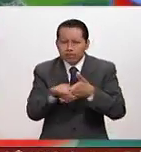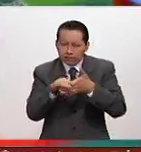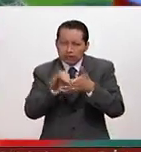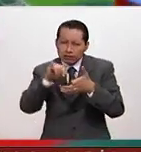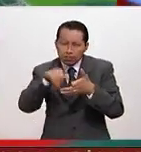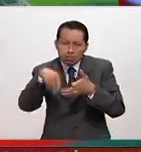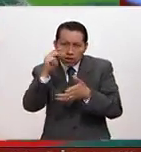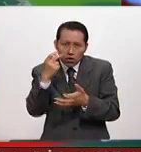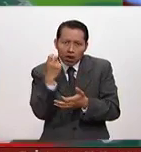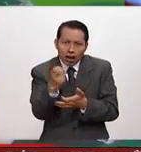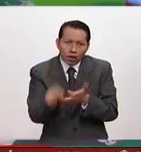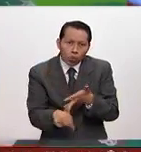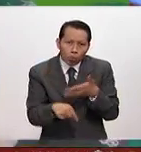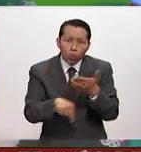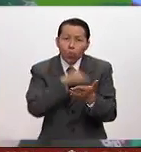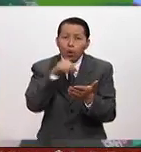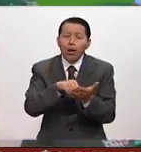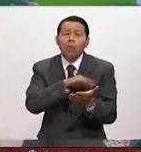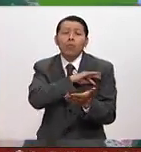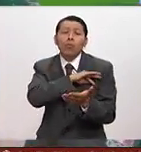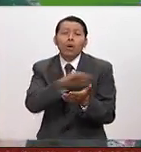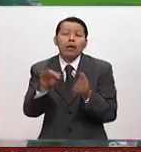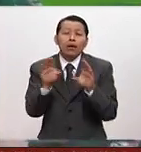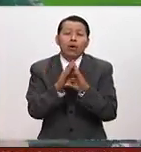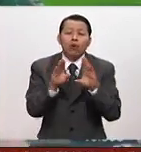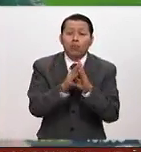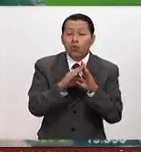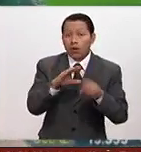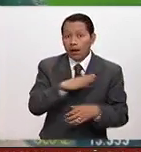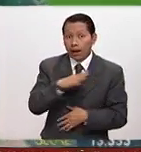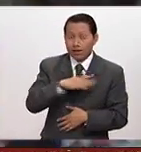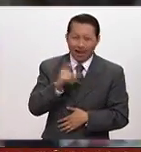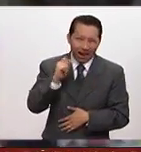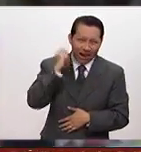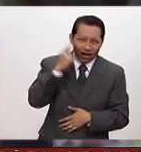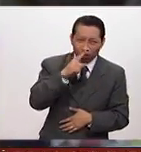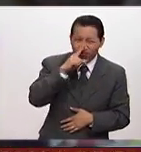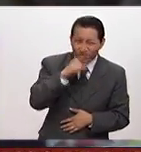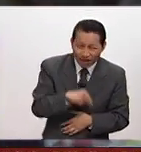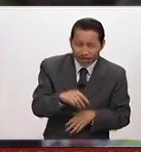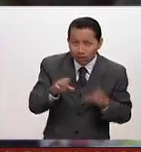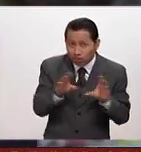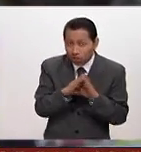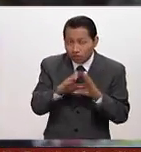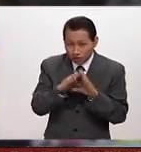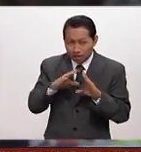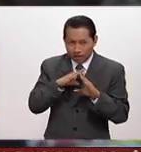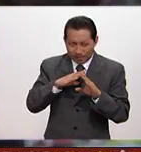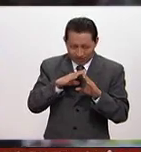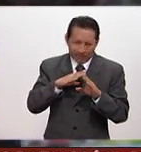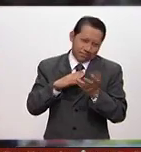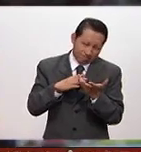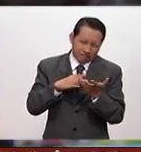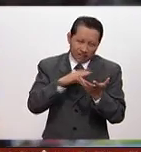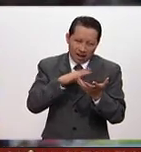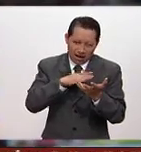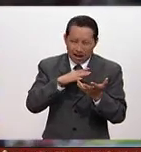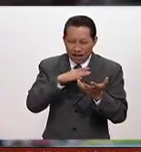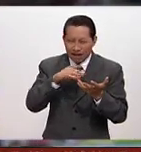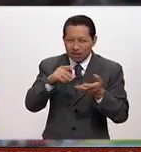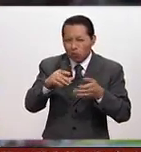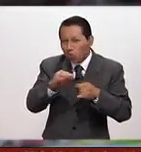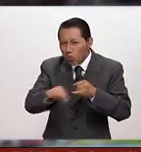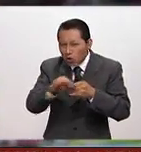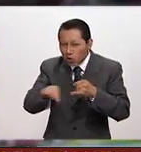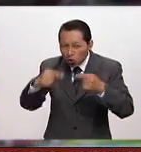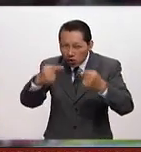este lugar tiene la posibilidad de que si llegara a haber una falla con algunos de los que están en las finales, algunas de las que están en las finales, ella